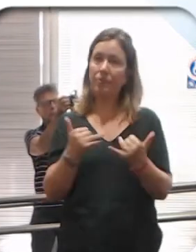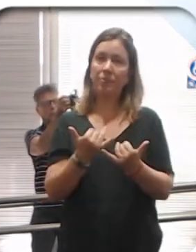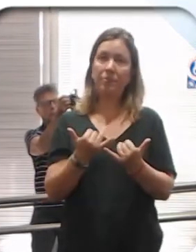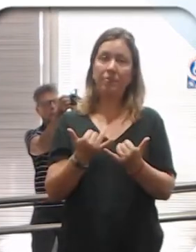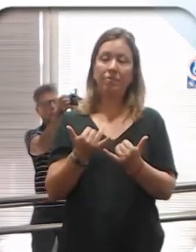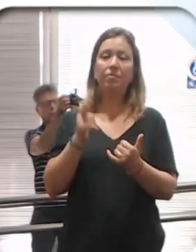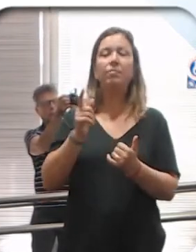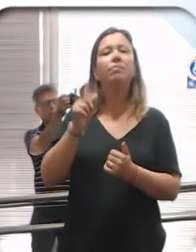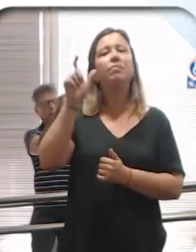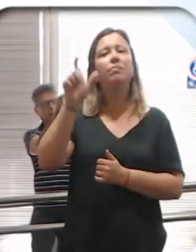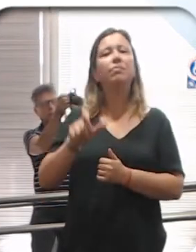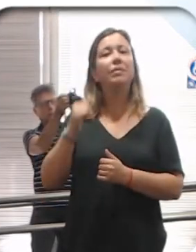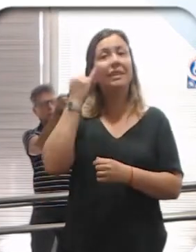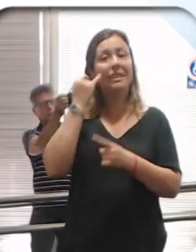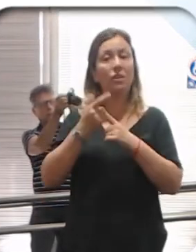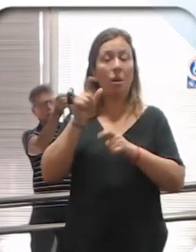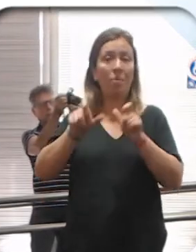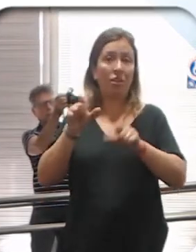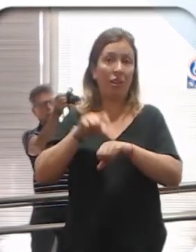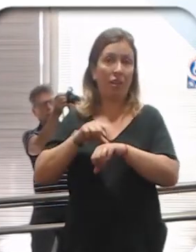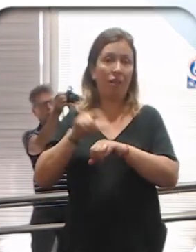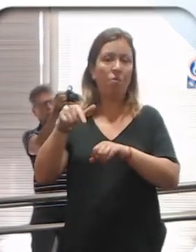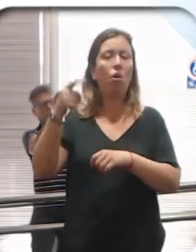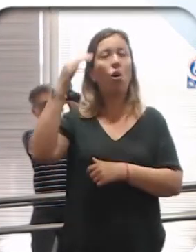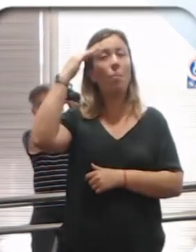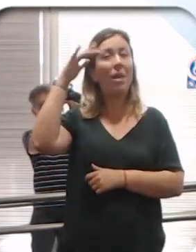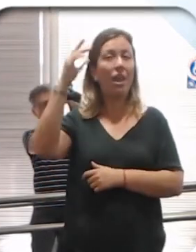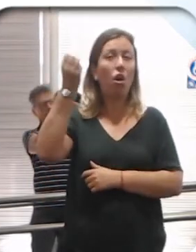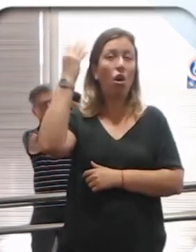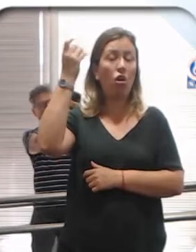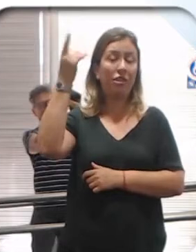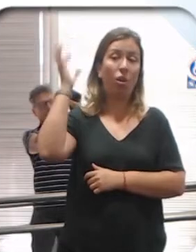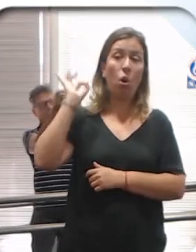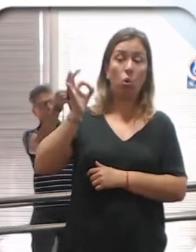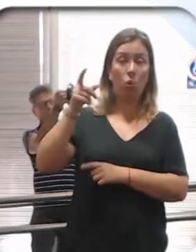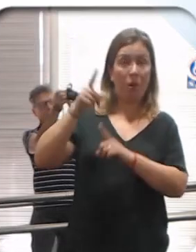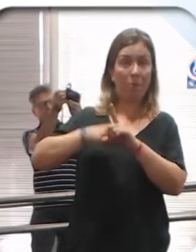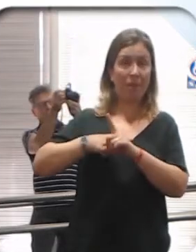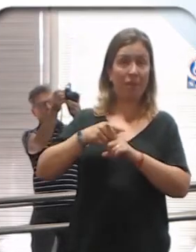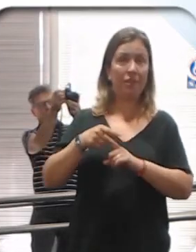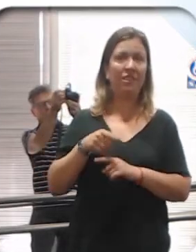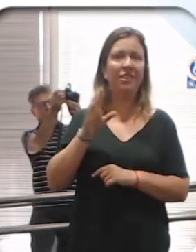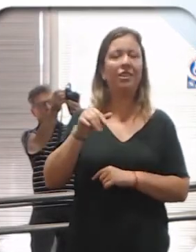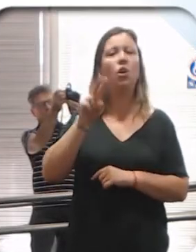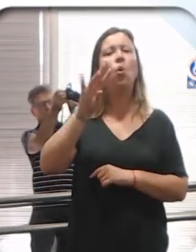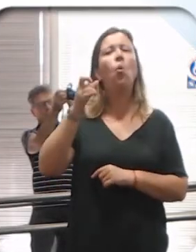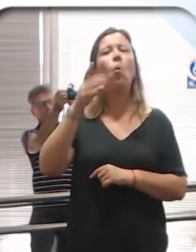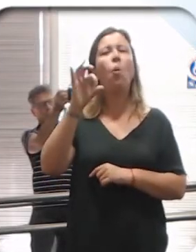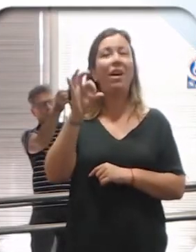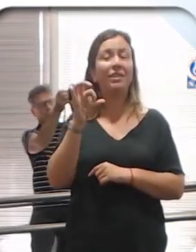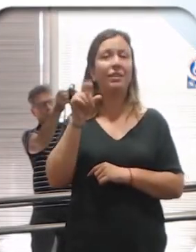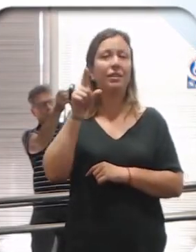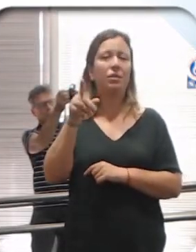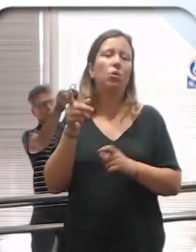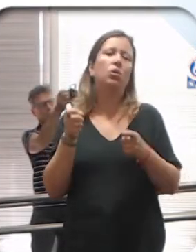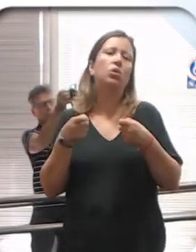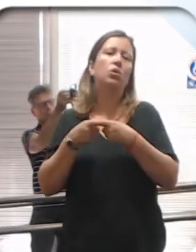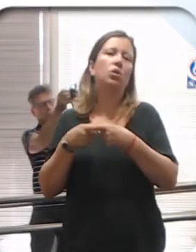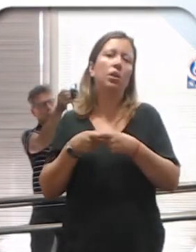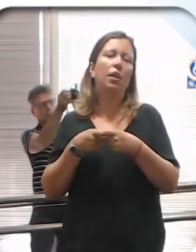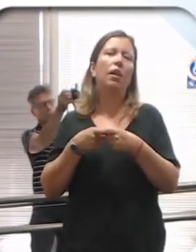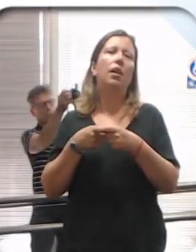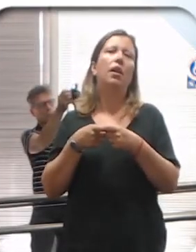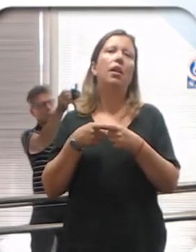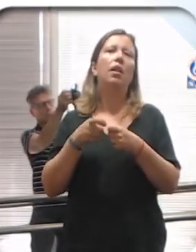punto de vista de lo que somos sexólogos en el Congreso en México, ahora en octubre, en lo que es la UAS, que es la Sociedad